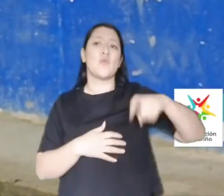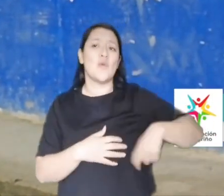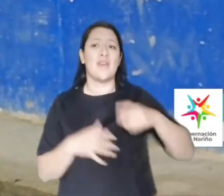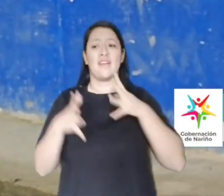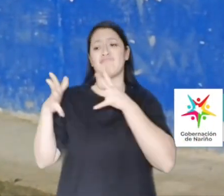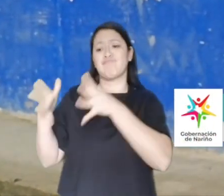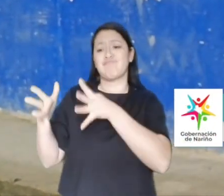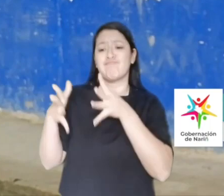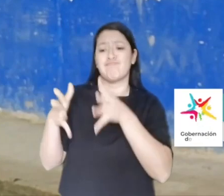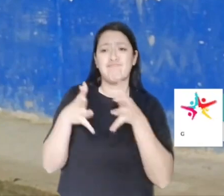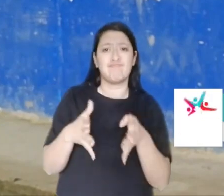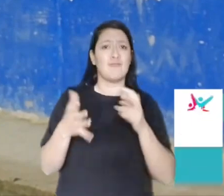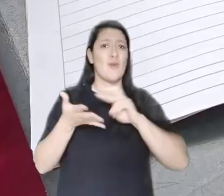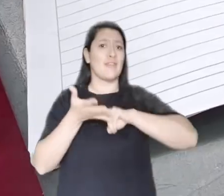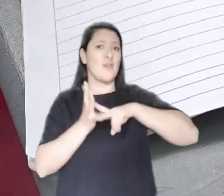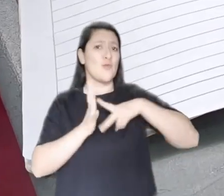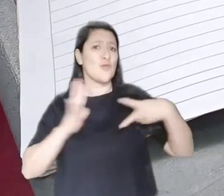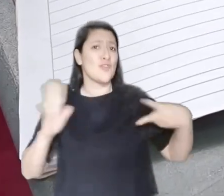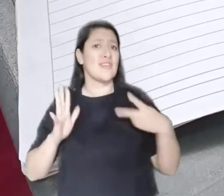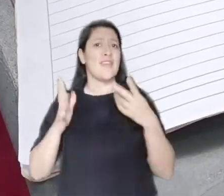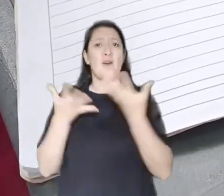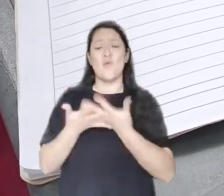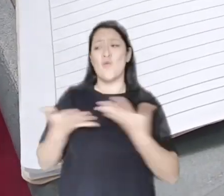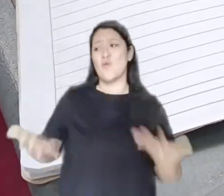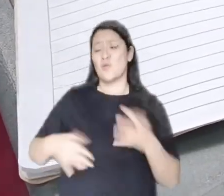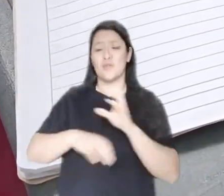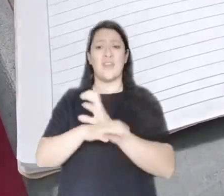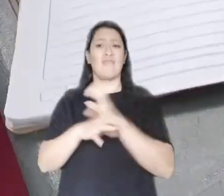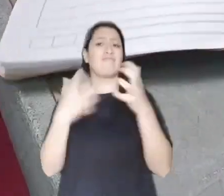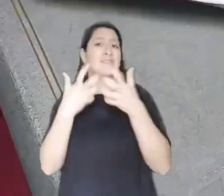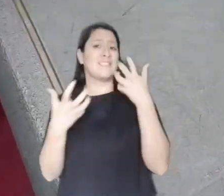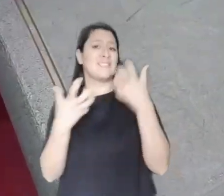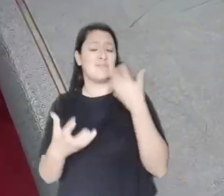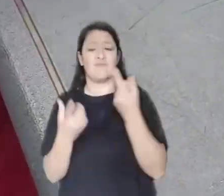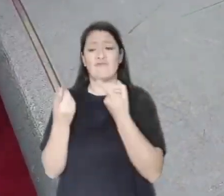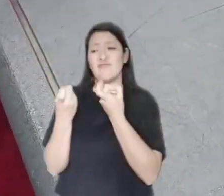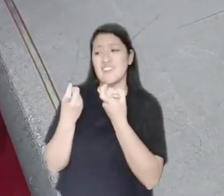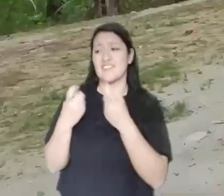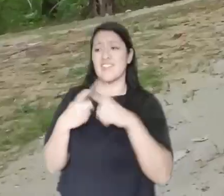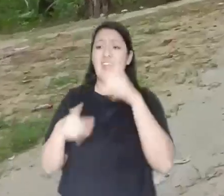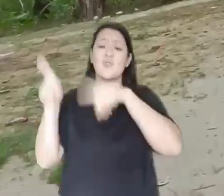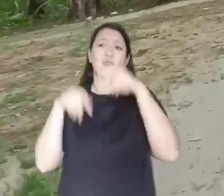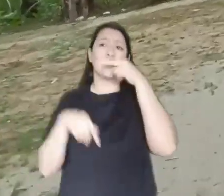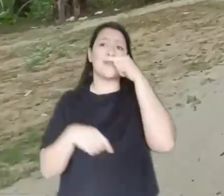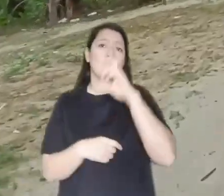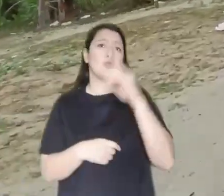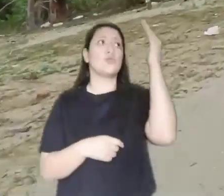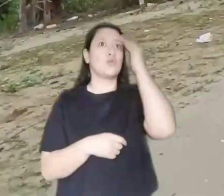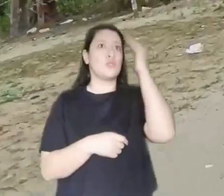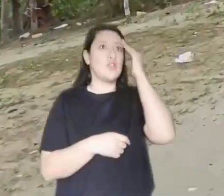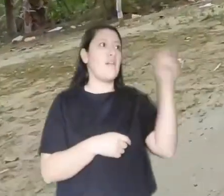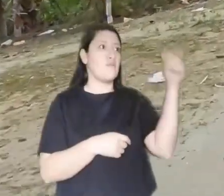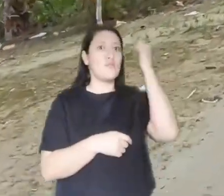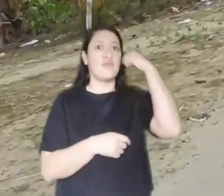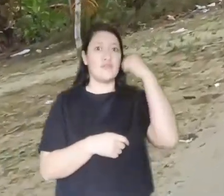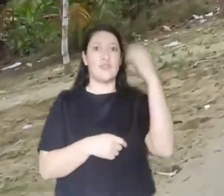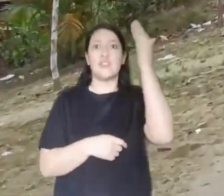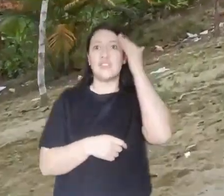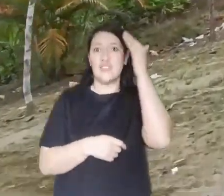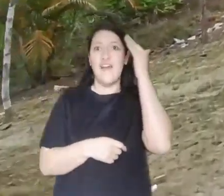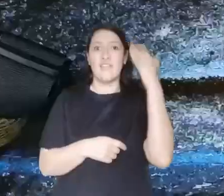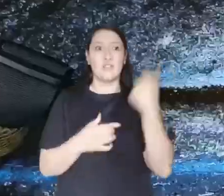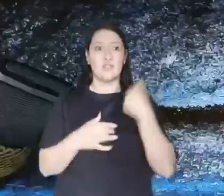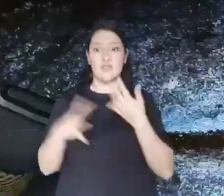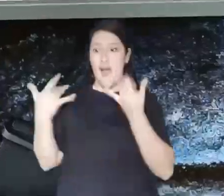energía para la escuela, para la enseñanza del sistema, hay que